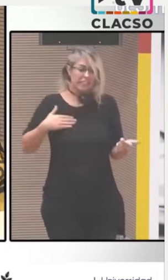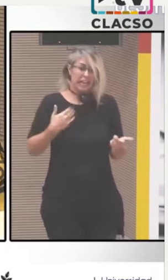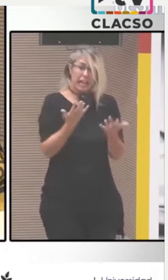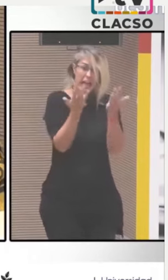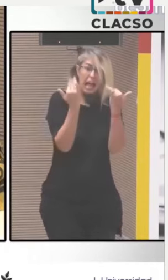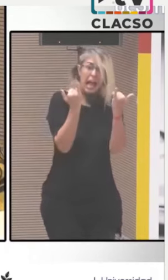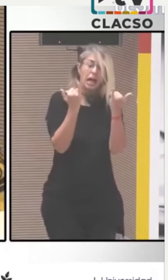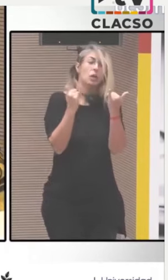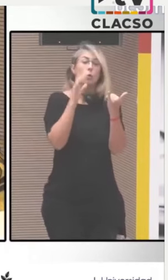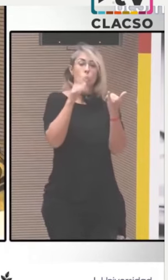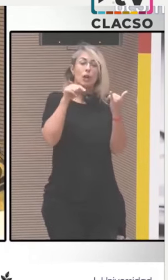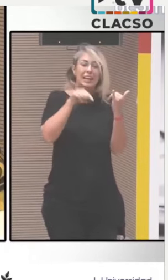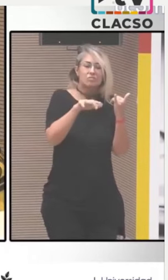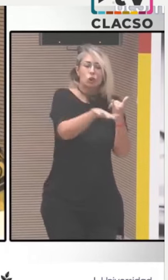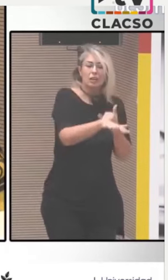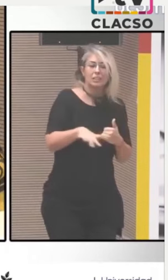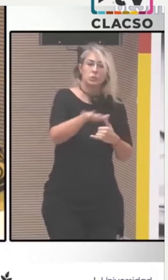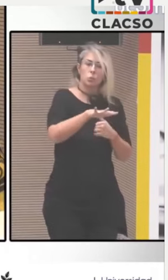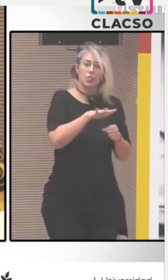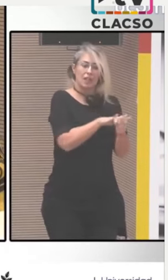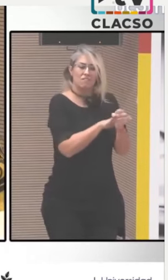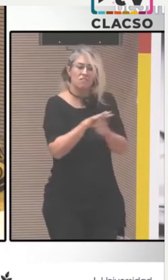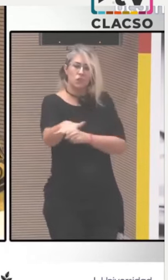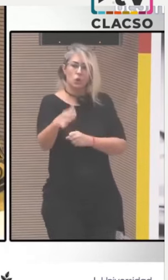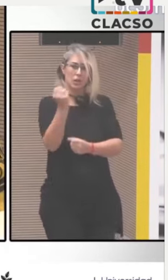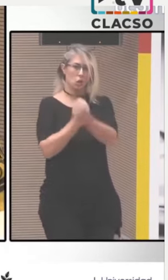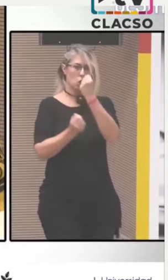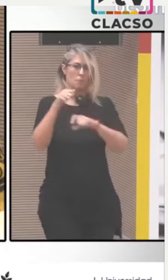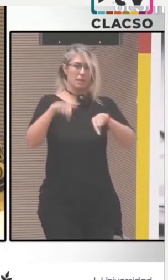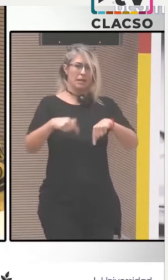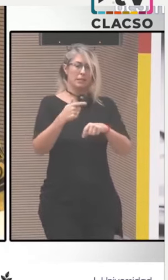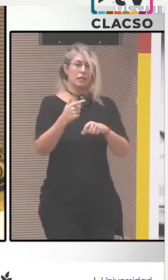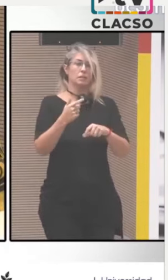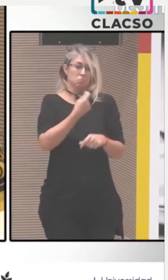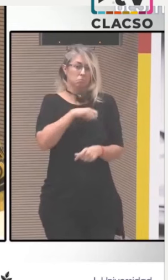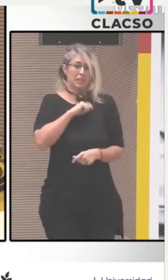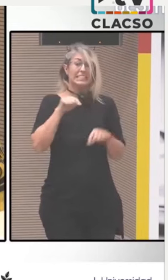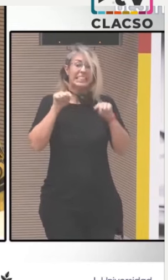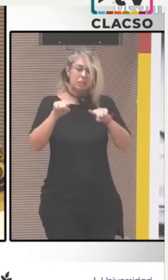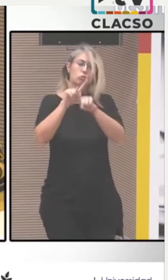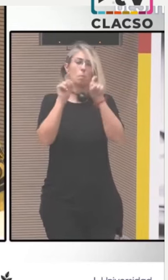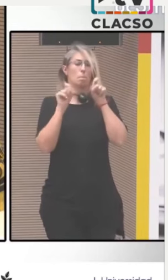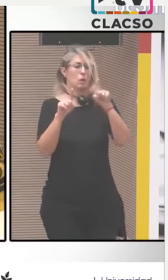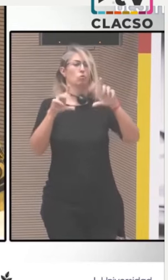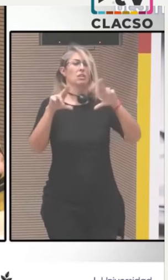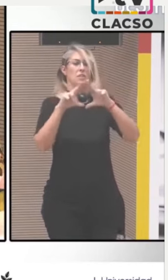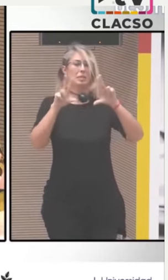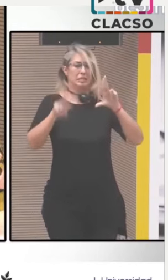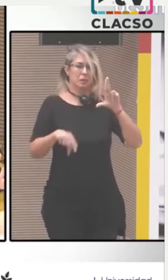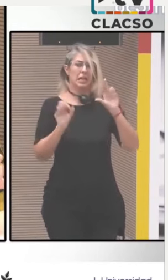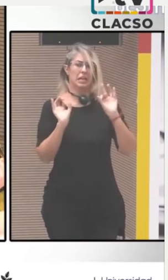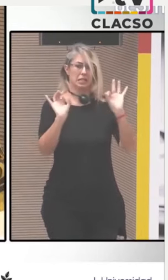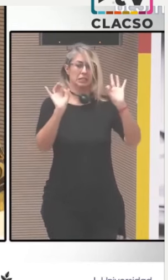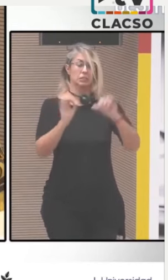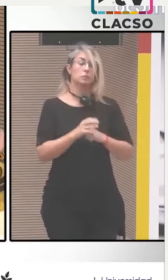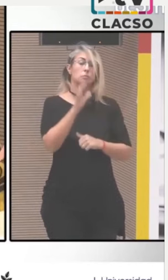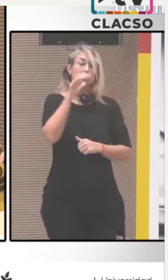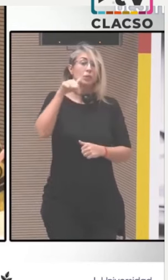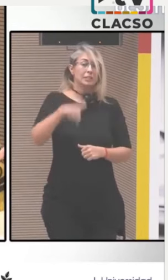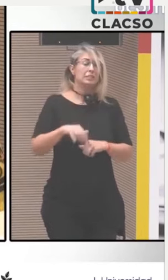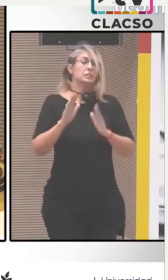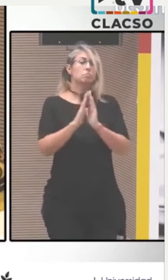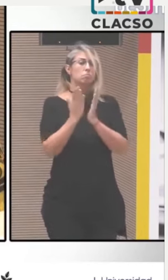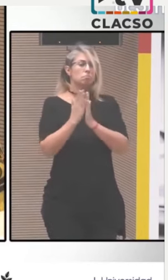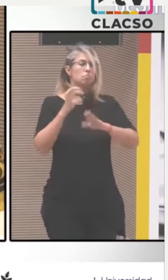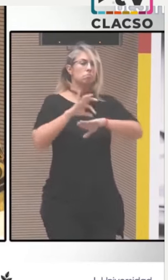efectivamente tenemos un desafío muy importante en nuestra región en materia de lo